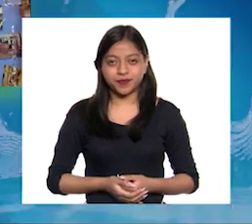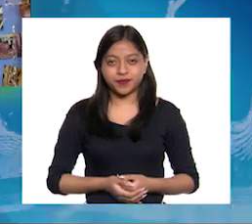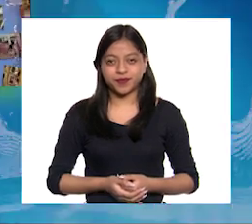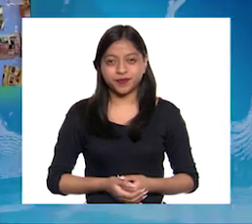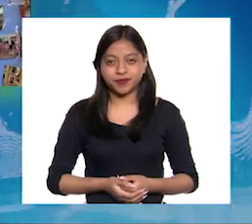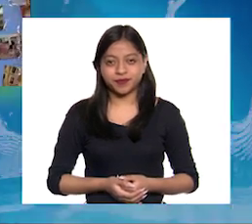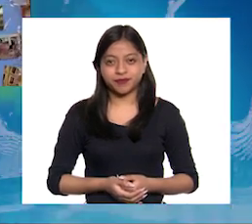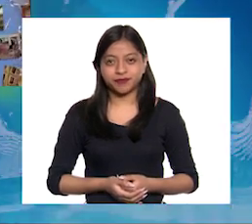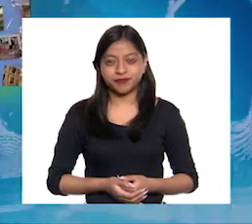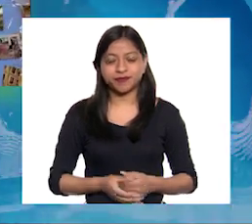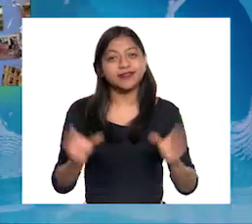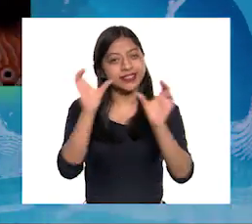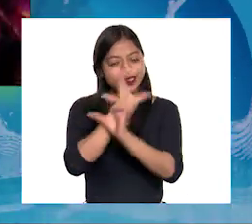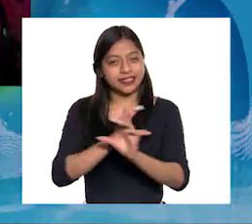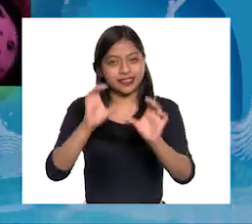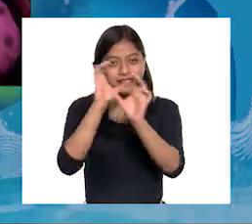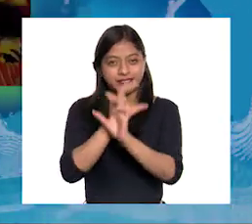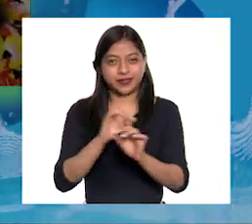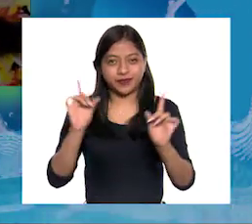Bolsitas